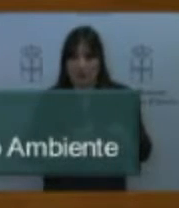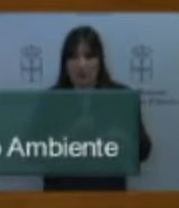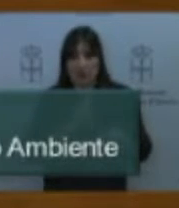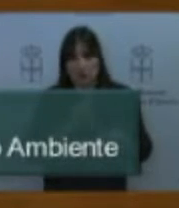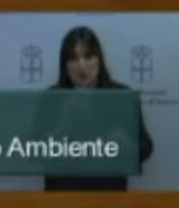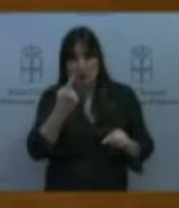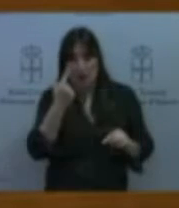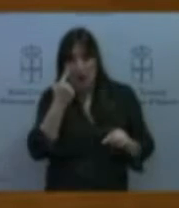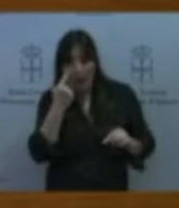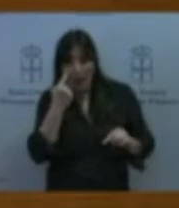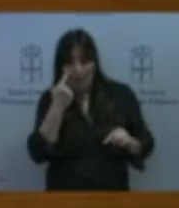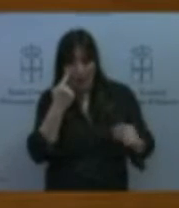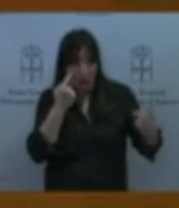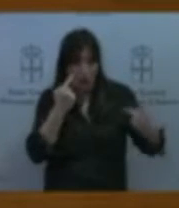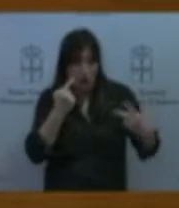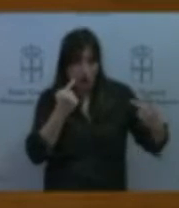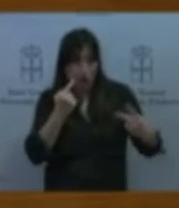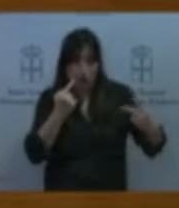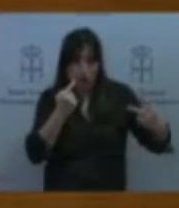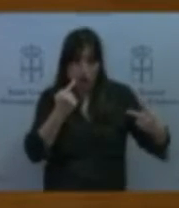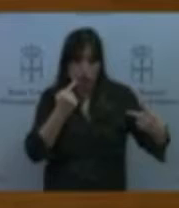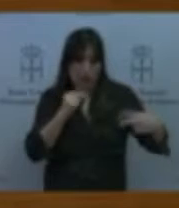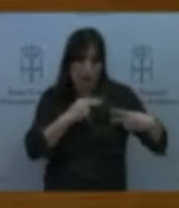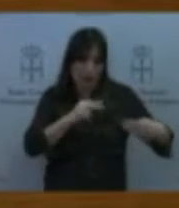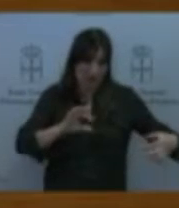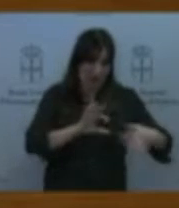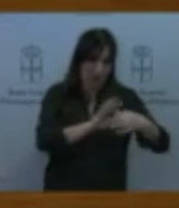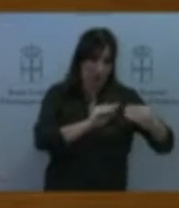certero en su iniciativa parlamentaria si usted o yo